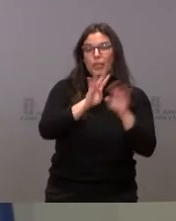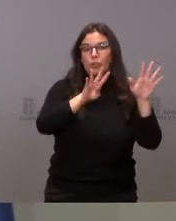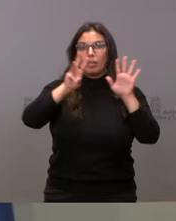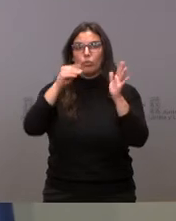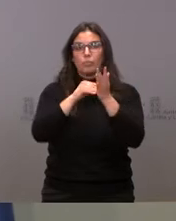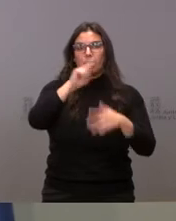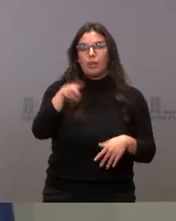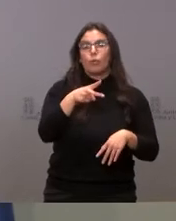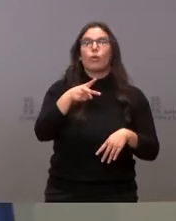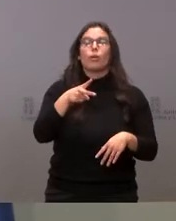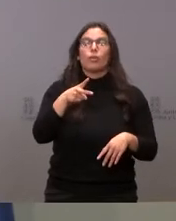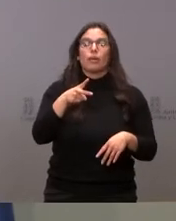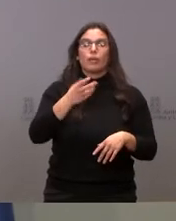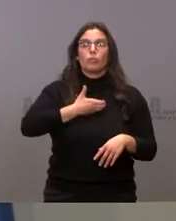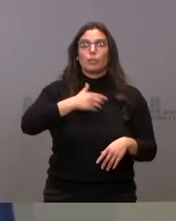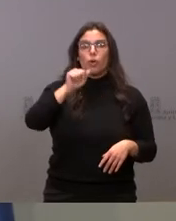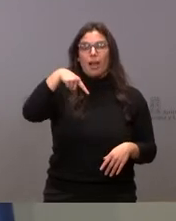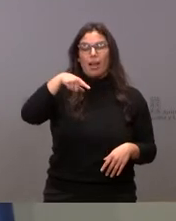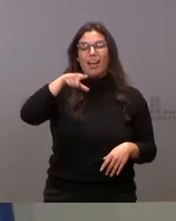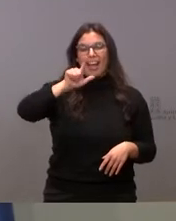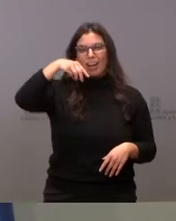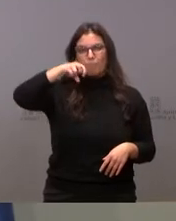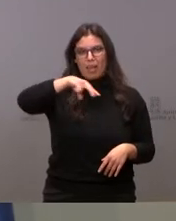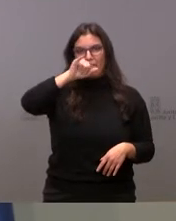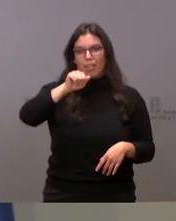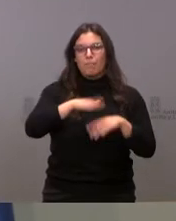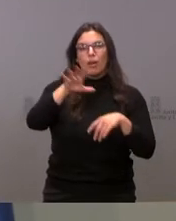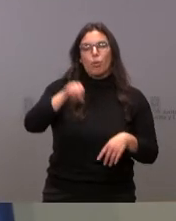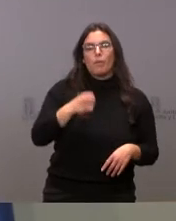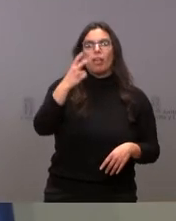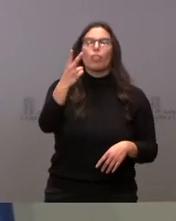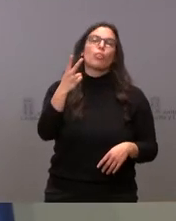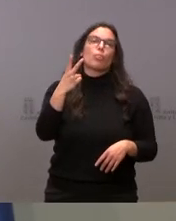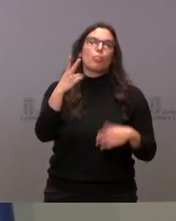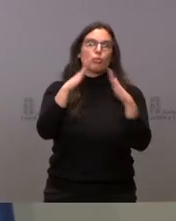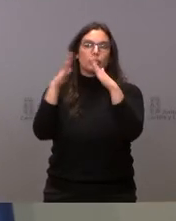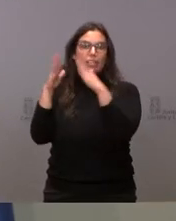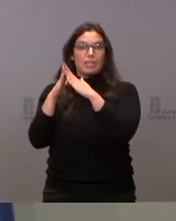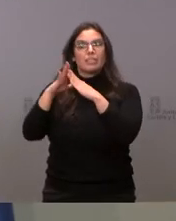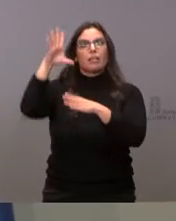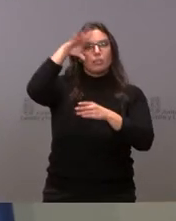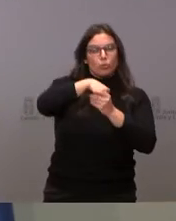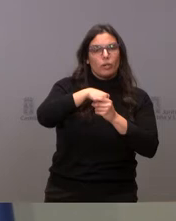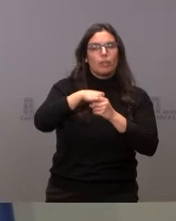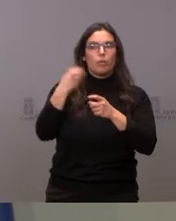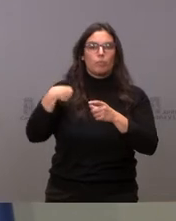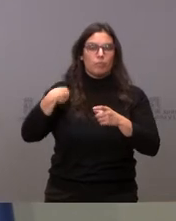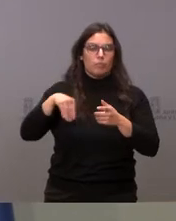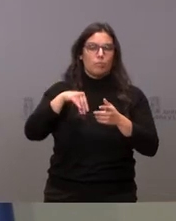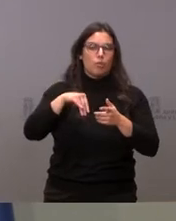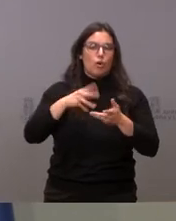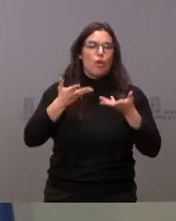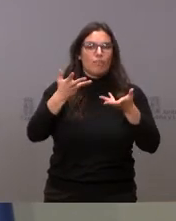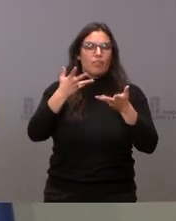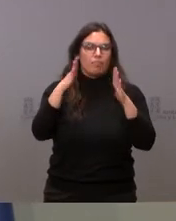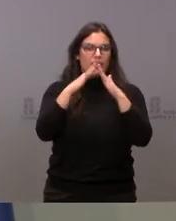Ayuntamiento de Almanza, en León, para la adquisición de dos viviendas para el parque público de alquiler dentro de nuestro plan de vivienda